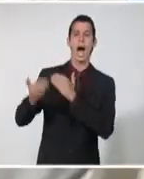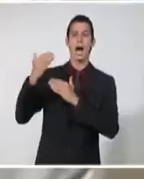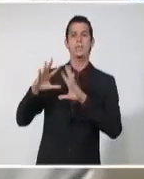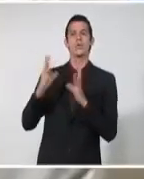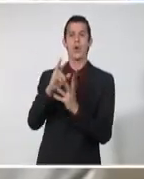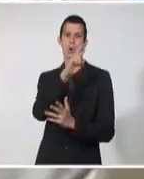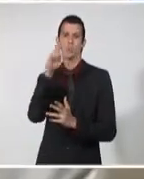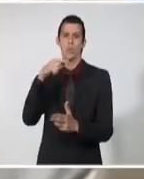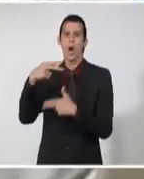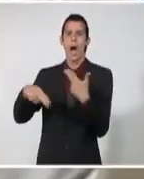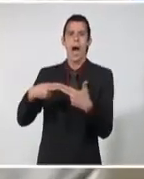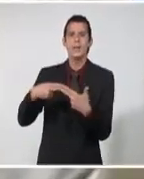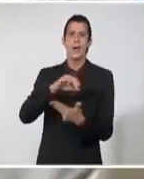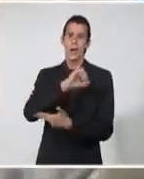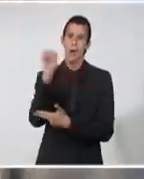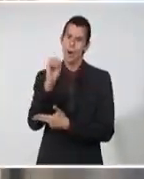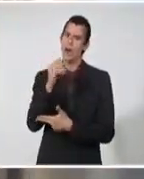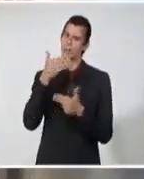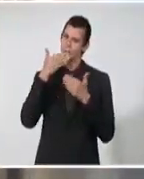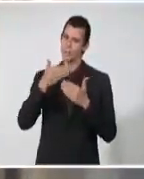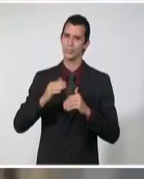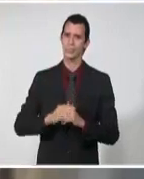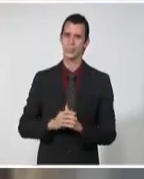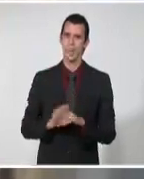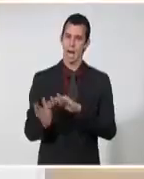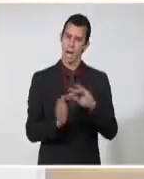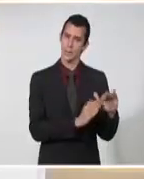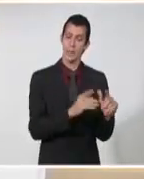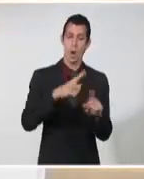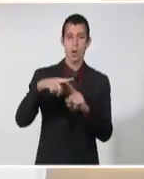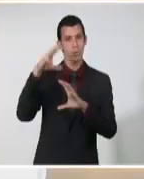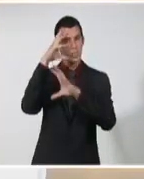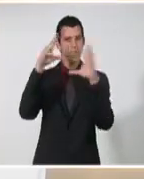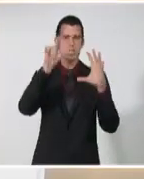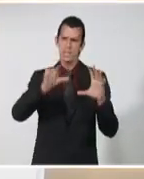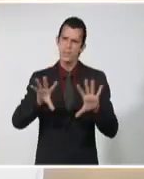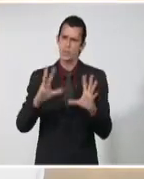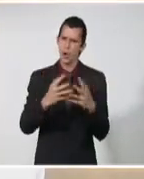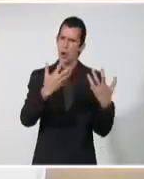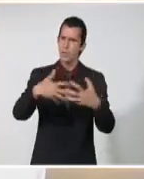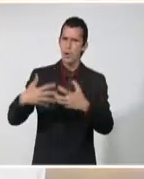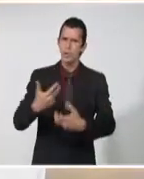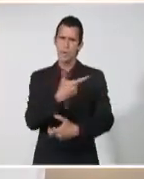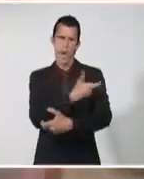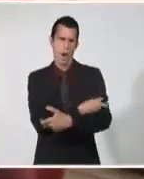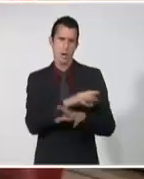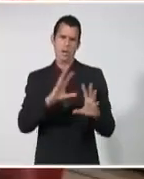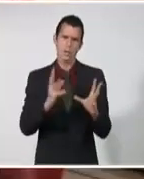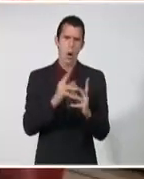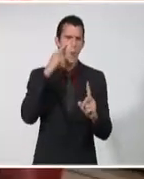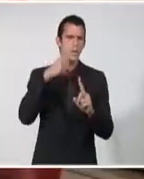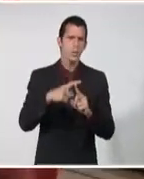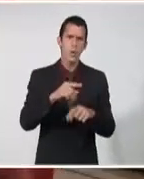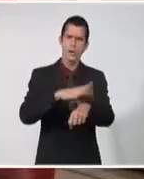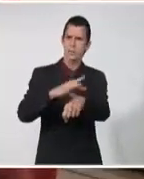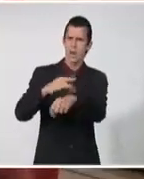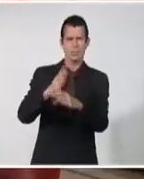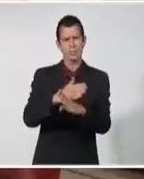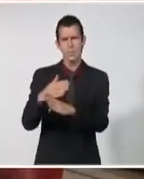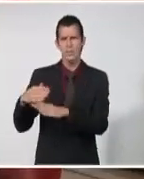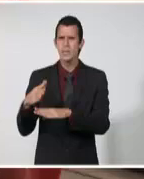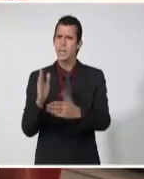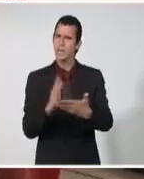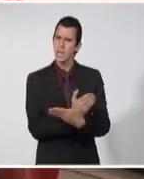científico continúan brindando sus saberes a la investigación y producción de vacunas. Ese es el presente, pero tiene una